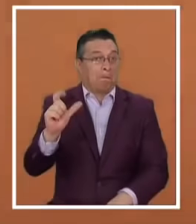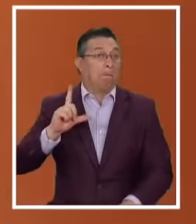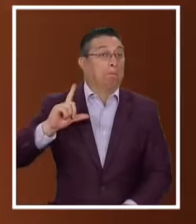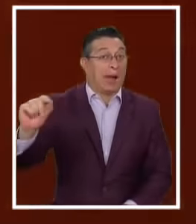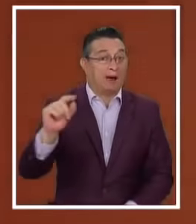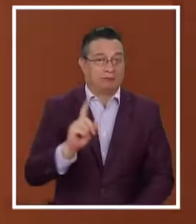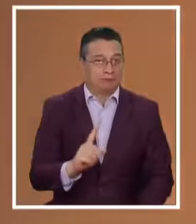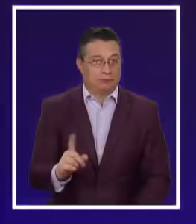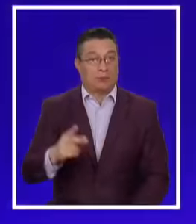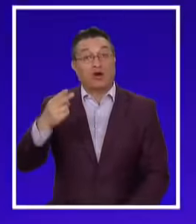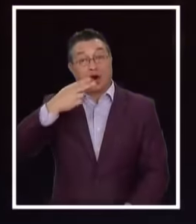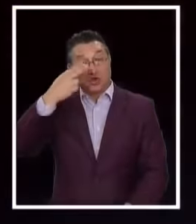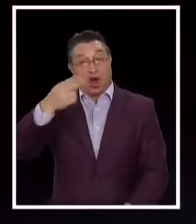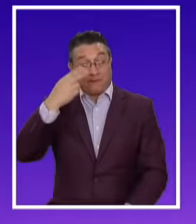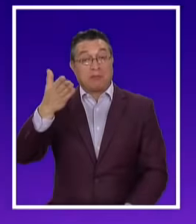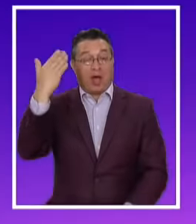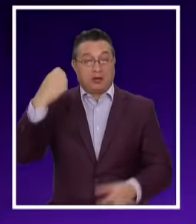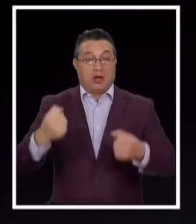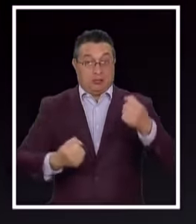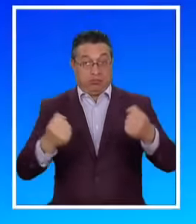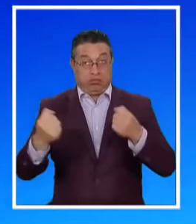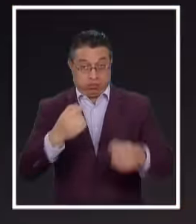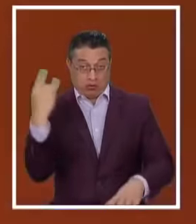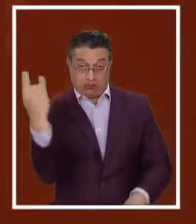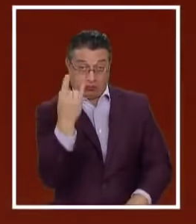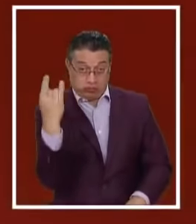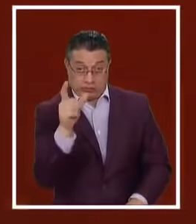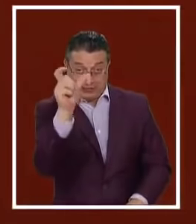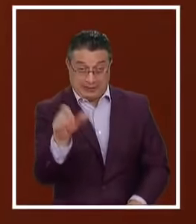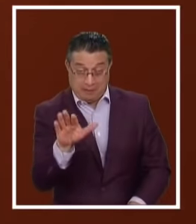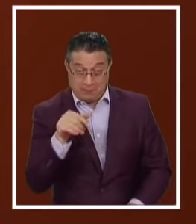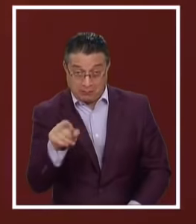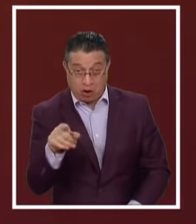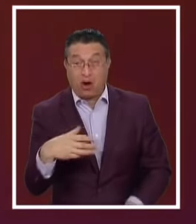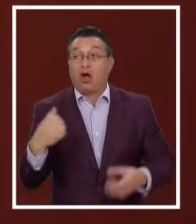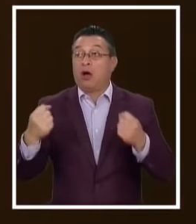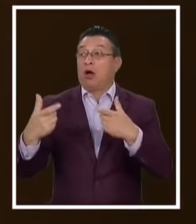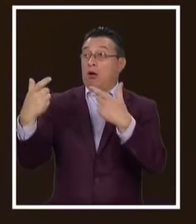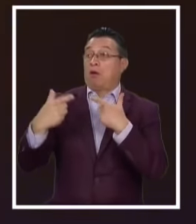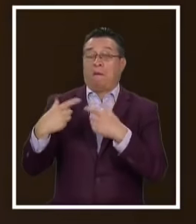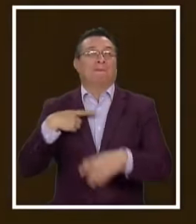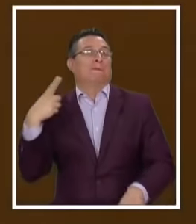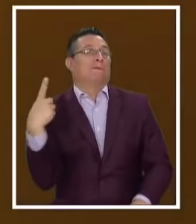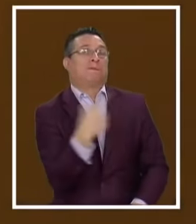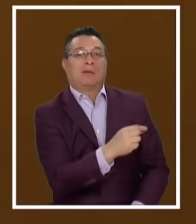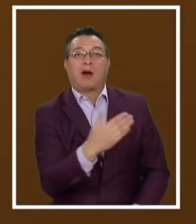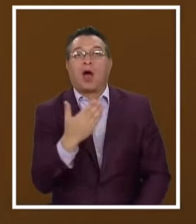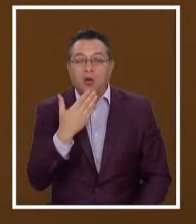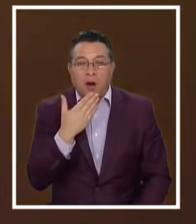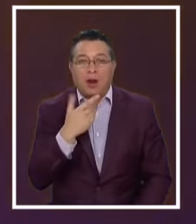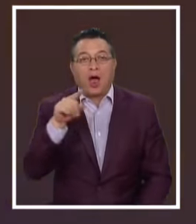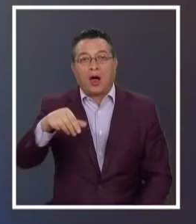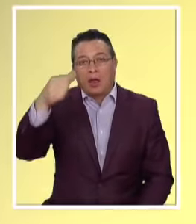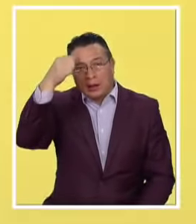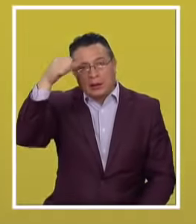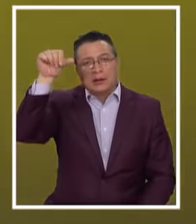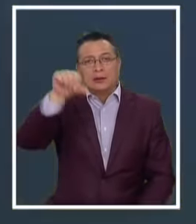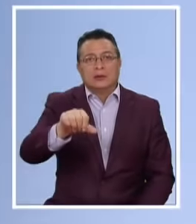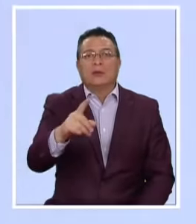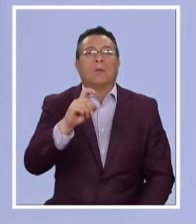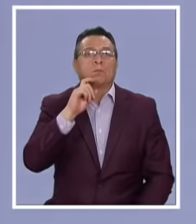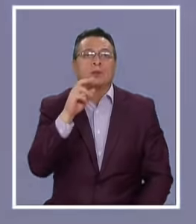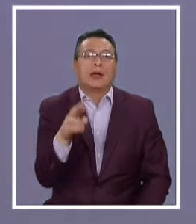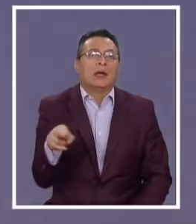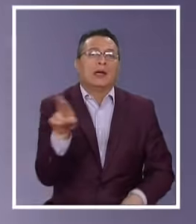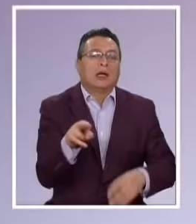Sanitaria En noviembre Manejando bajo La influencia Del alcohol También huyó De una fiscalización ¿A qué sanciones Se exponen En los